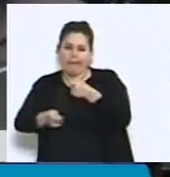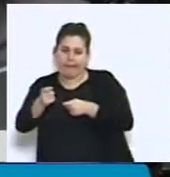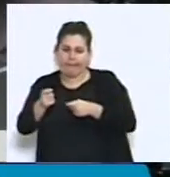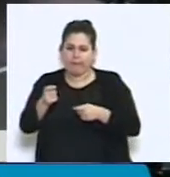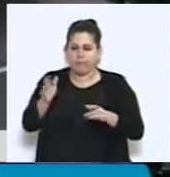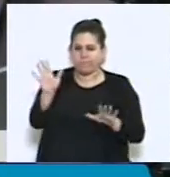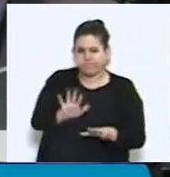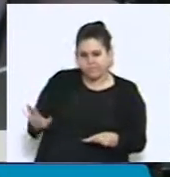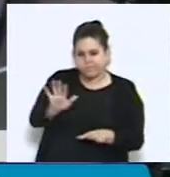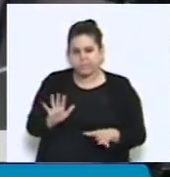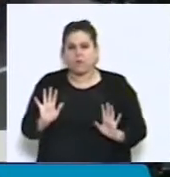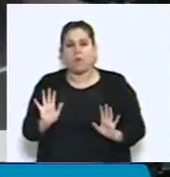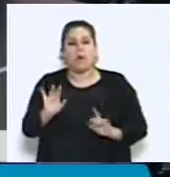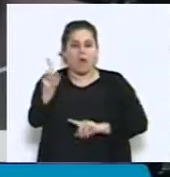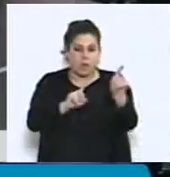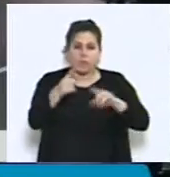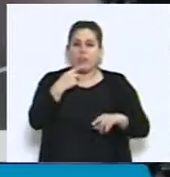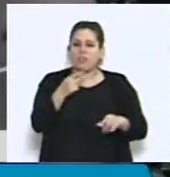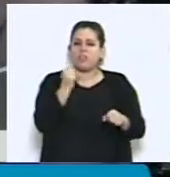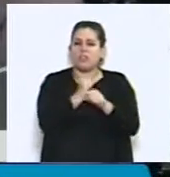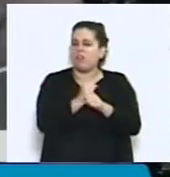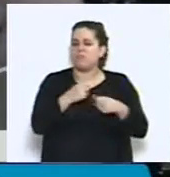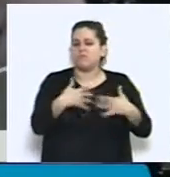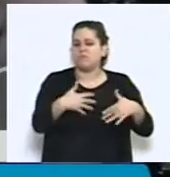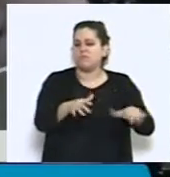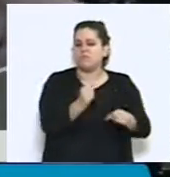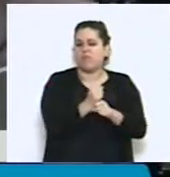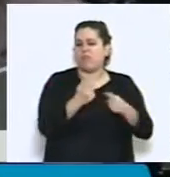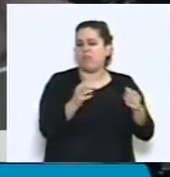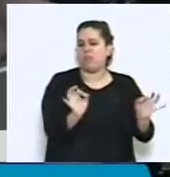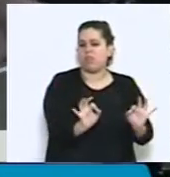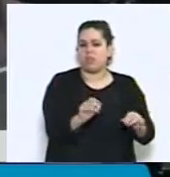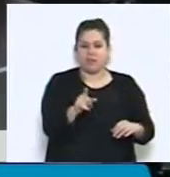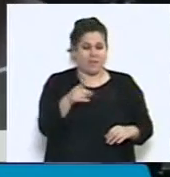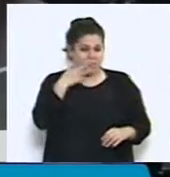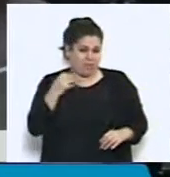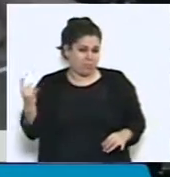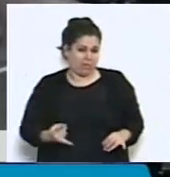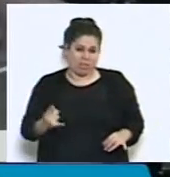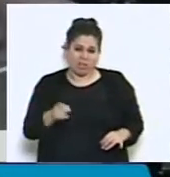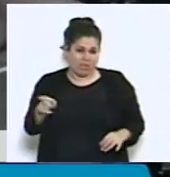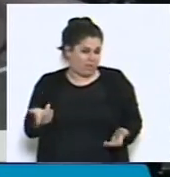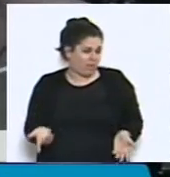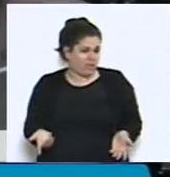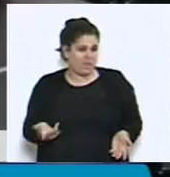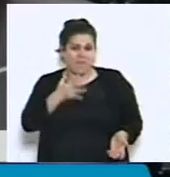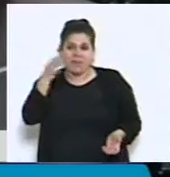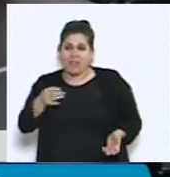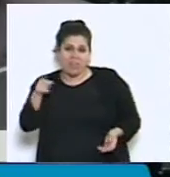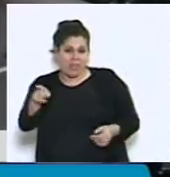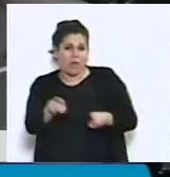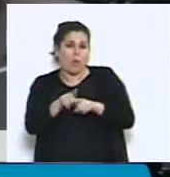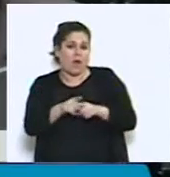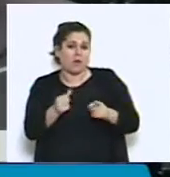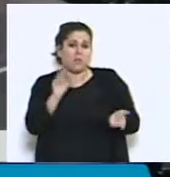en el caso del trabajo que dicen que desalienta el trabajo, y eso es una mentira absoluta, lo que desalienta es las remuneraciones